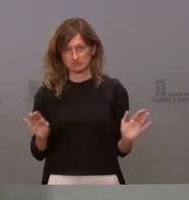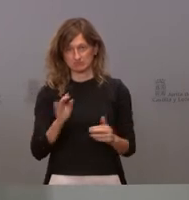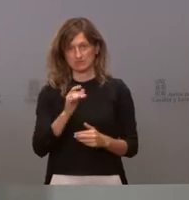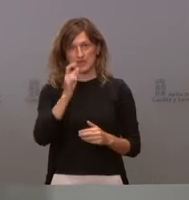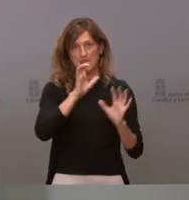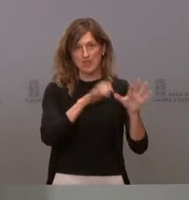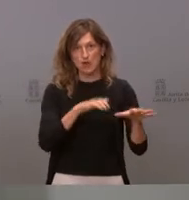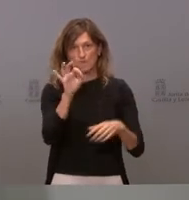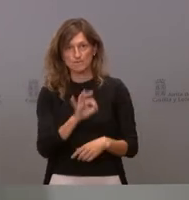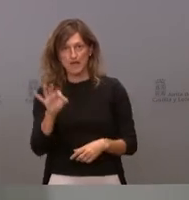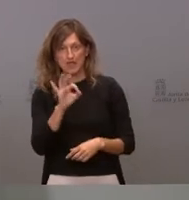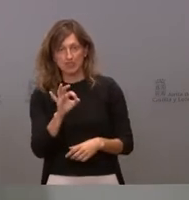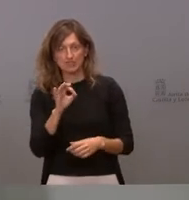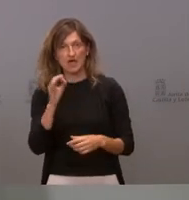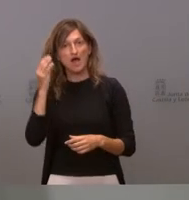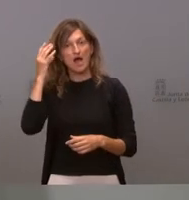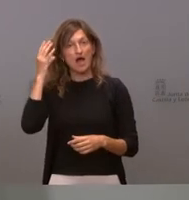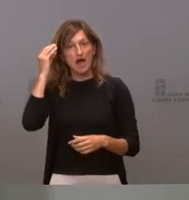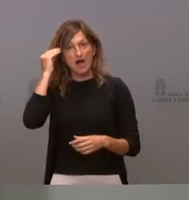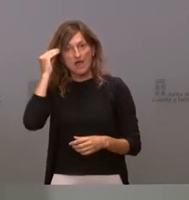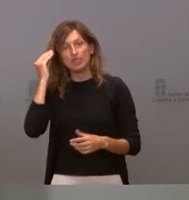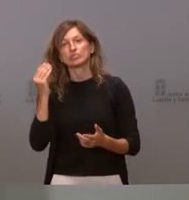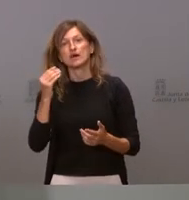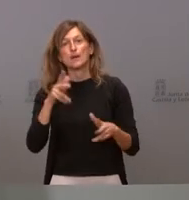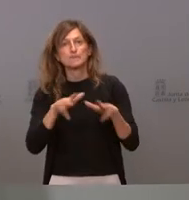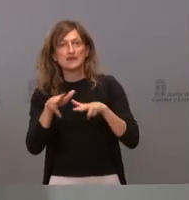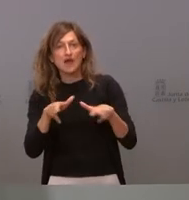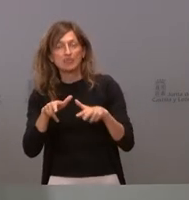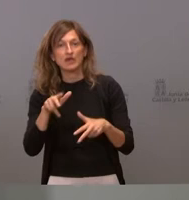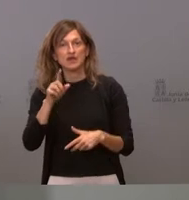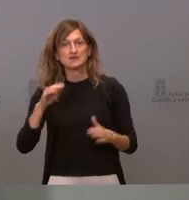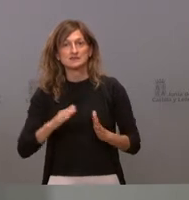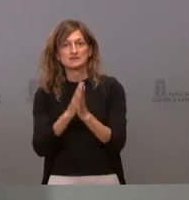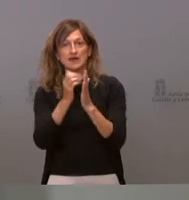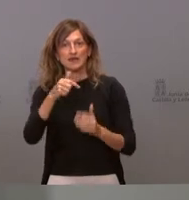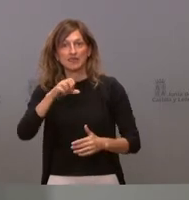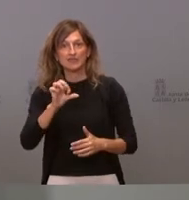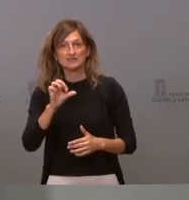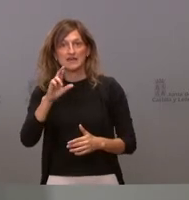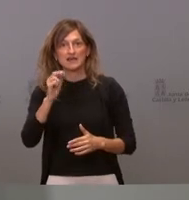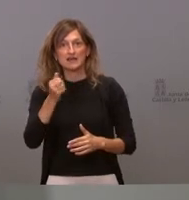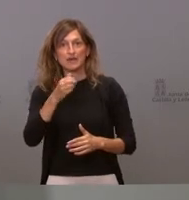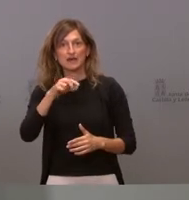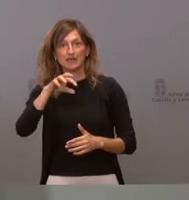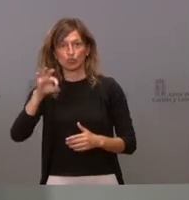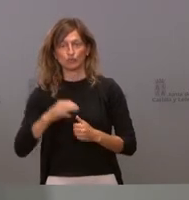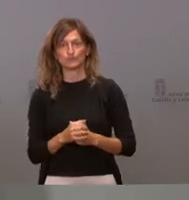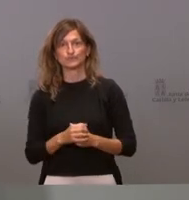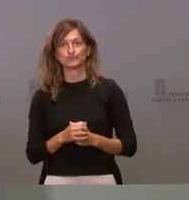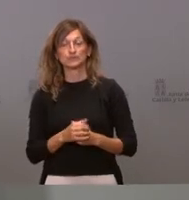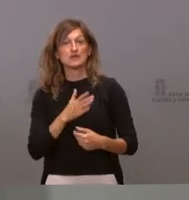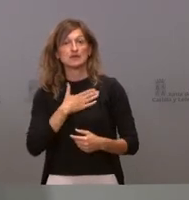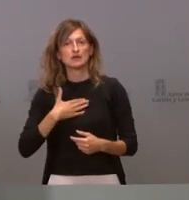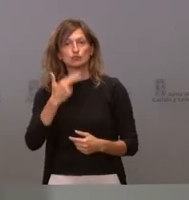Palencia, Arada de Duro, Miranda de Ebro y San Andrés del Rabanero. Creemos que es importante el